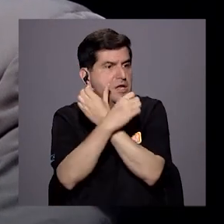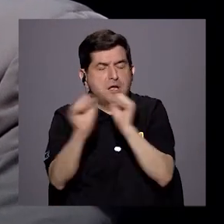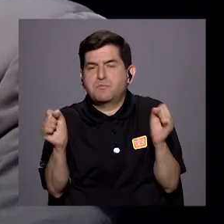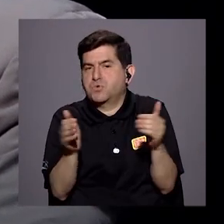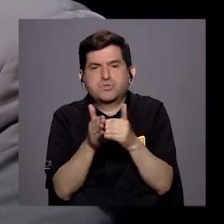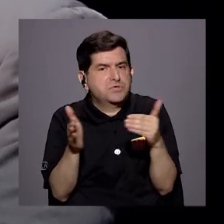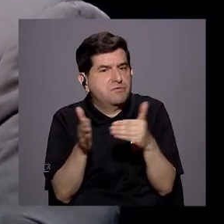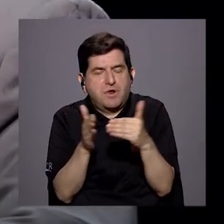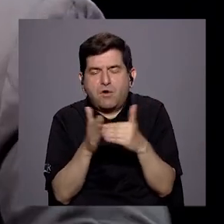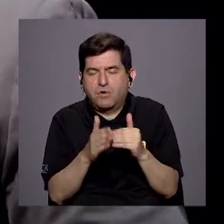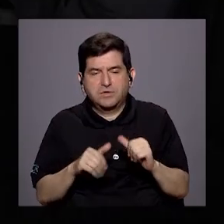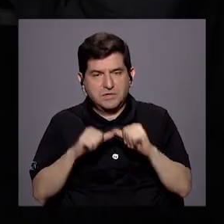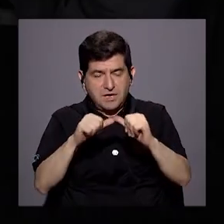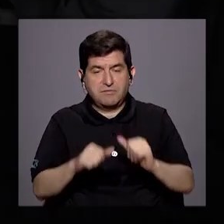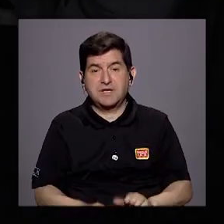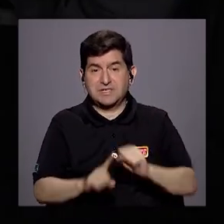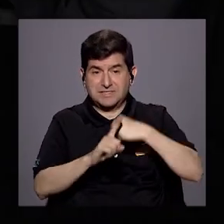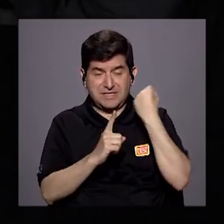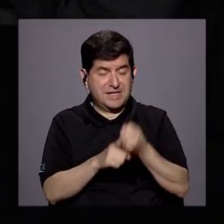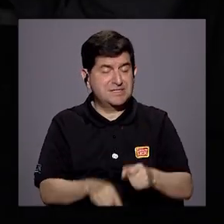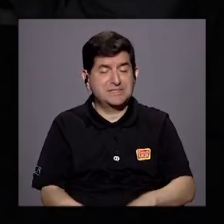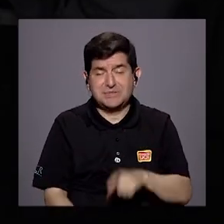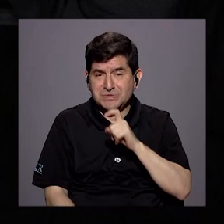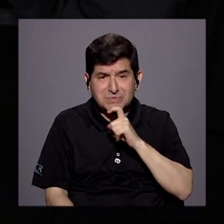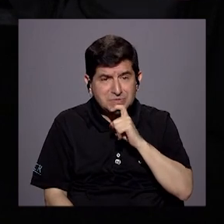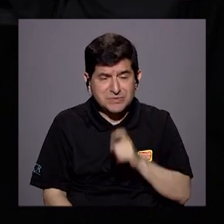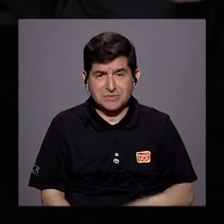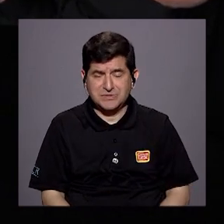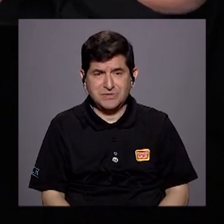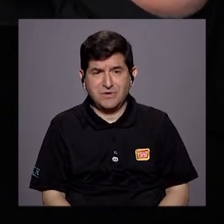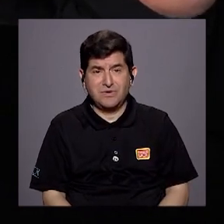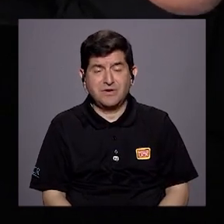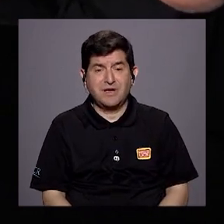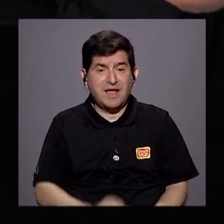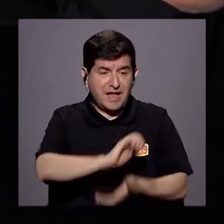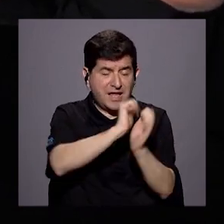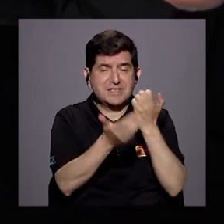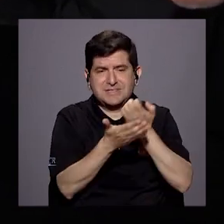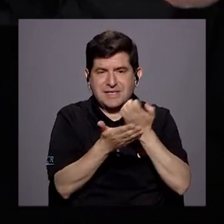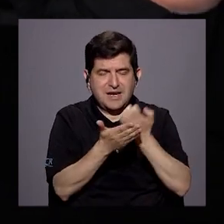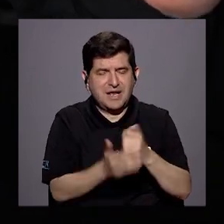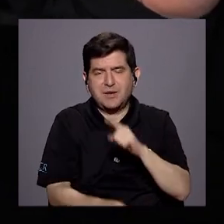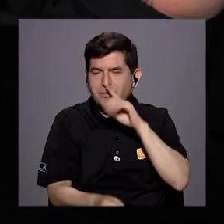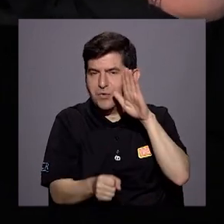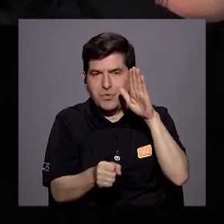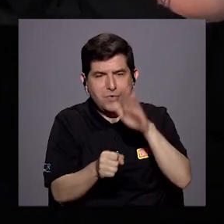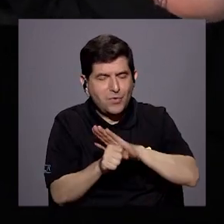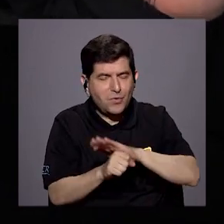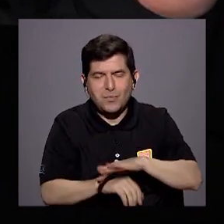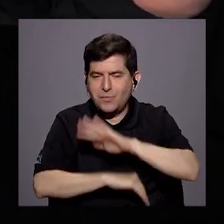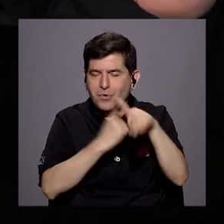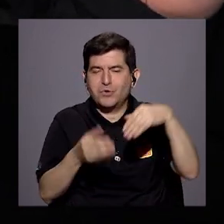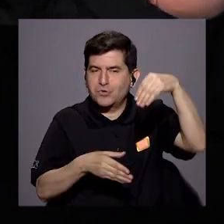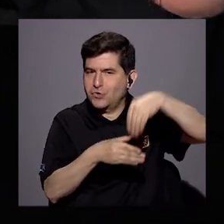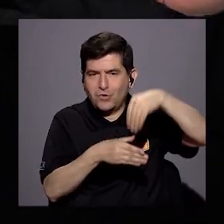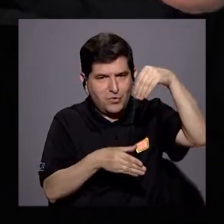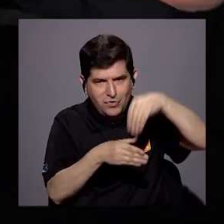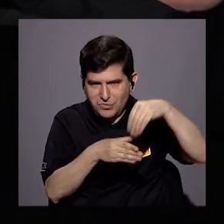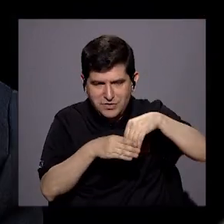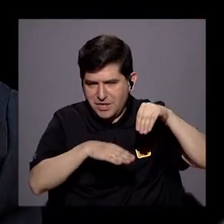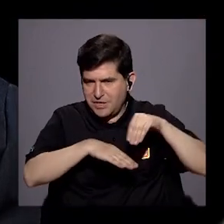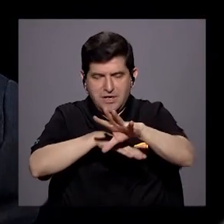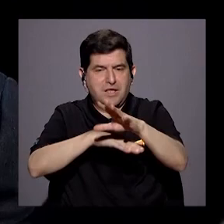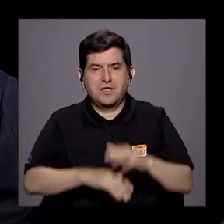imposible retomarla ante un panorama tan deficitario. Es que la reforma fiscal no trajo lo que debió haber traído como